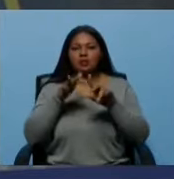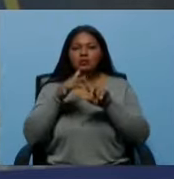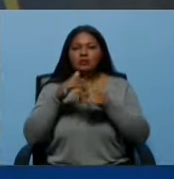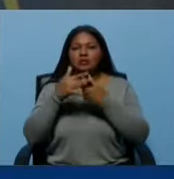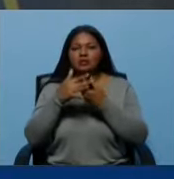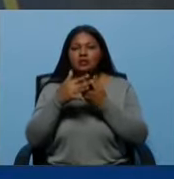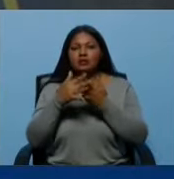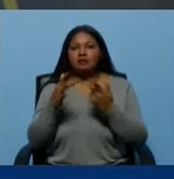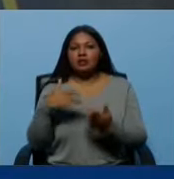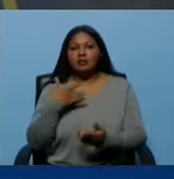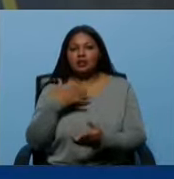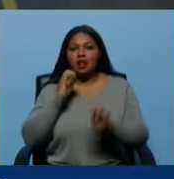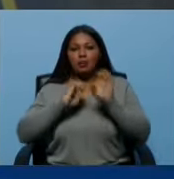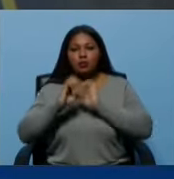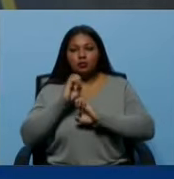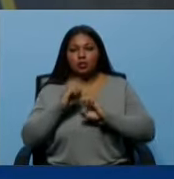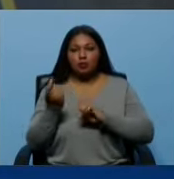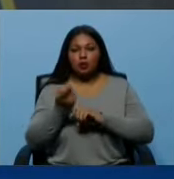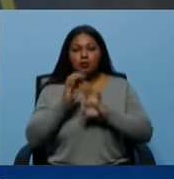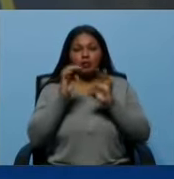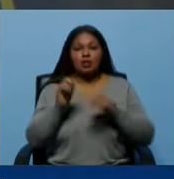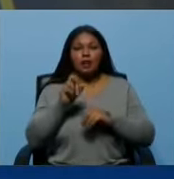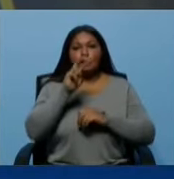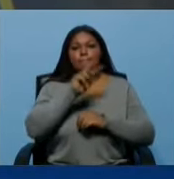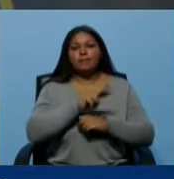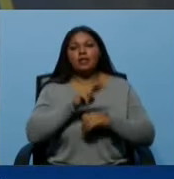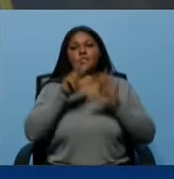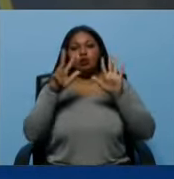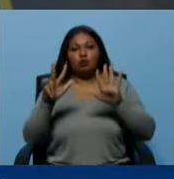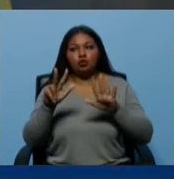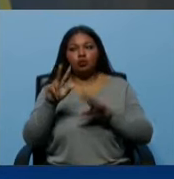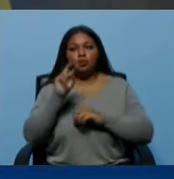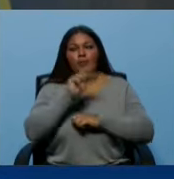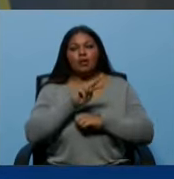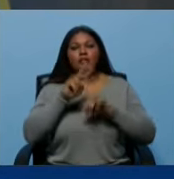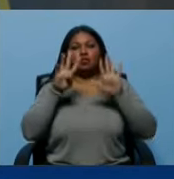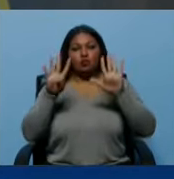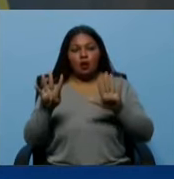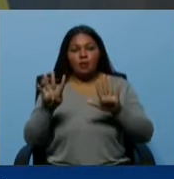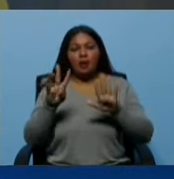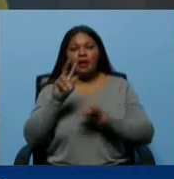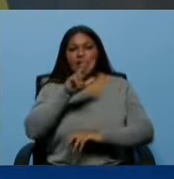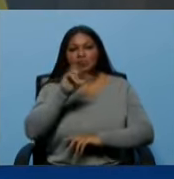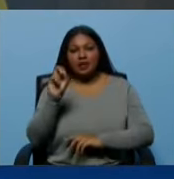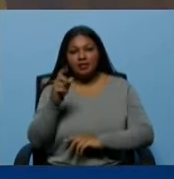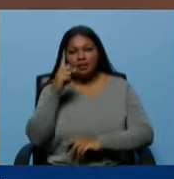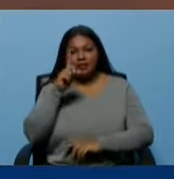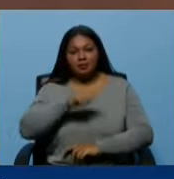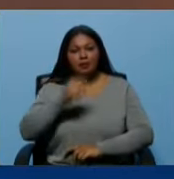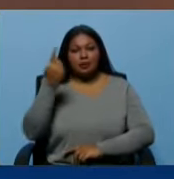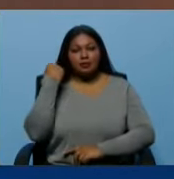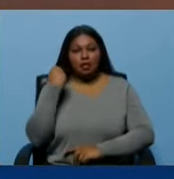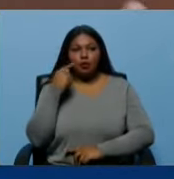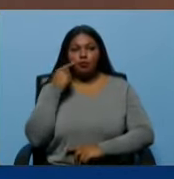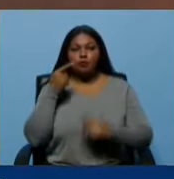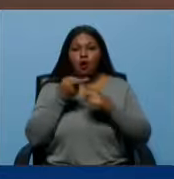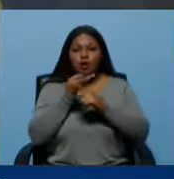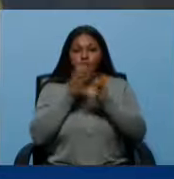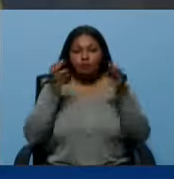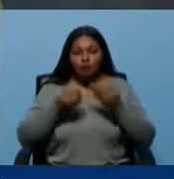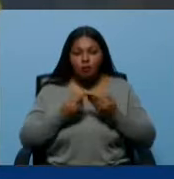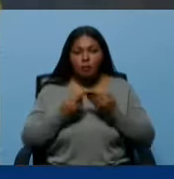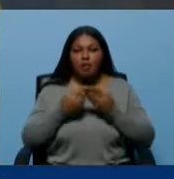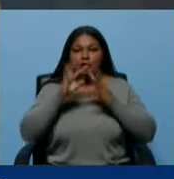lo intentaron hacer aquí entre el 28, el 29 y el 30 del mes pasado. Intentaron construir un